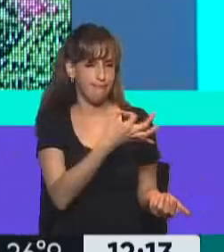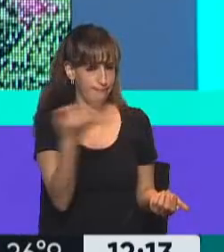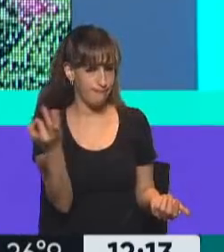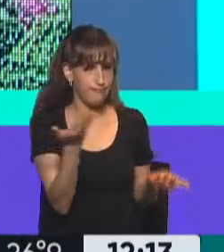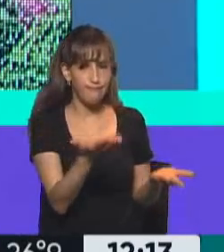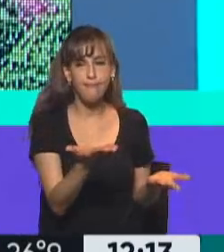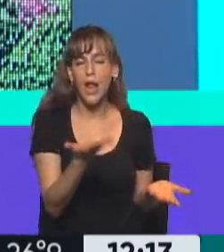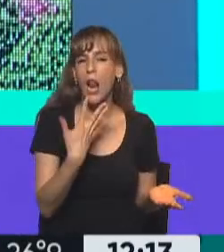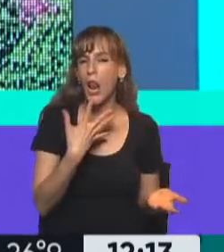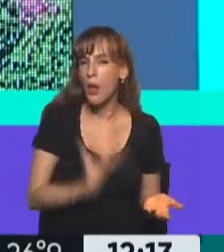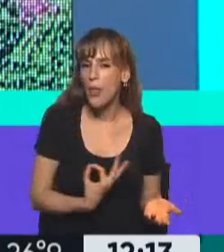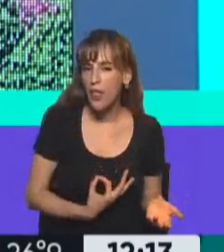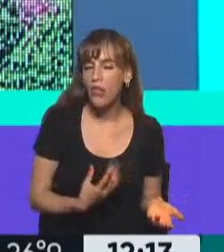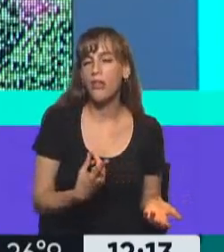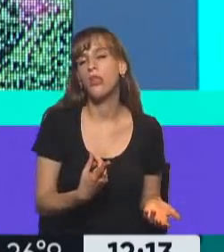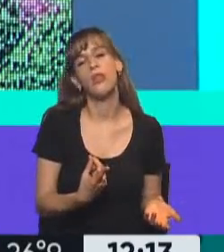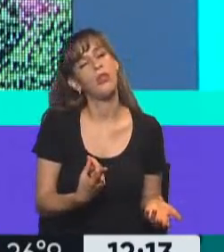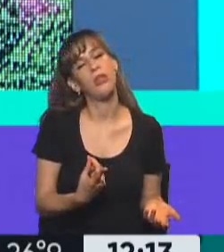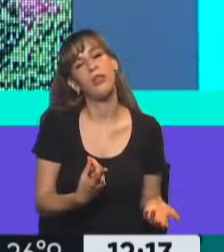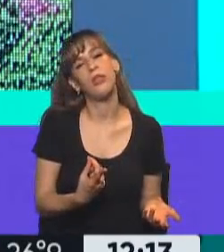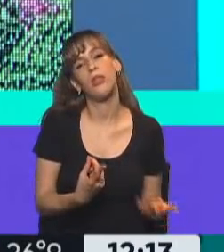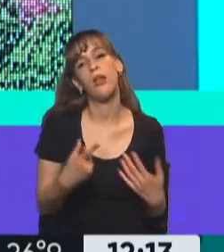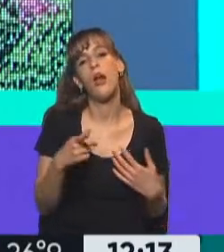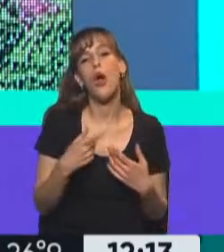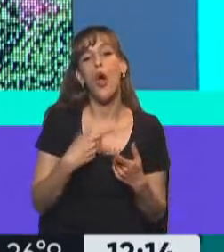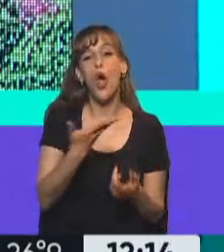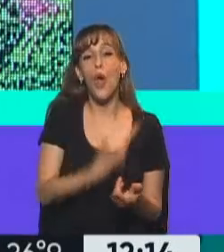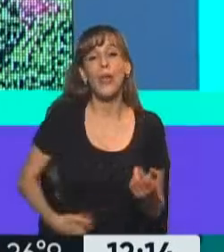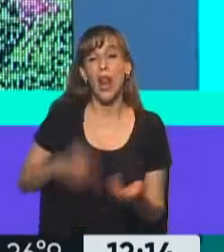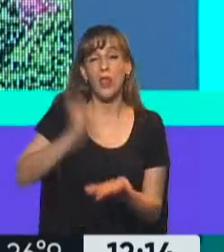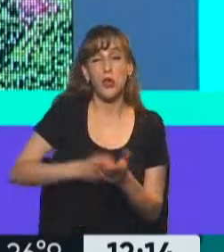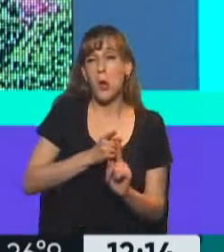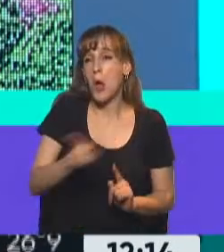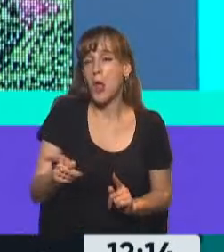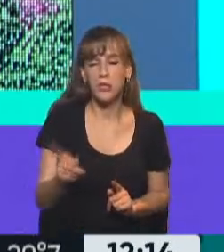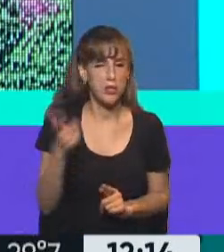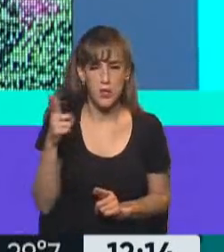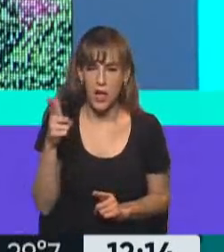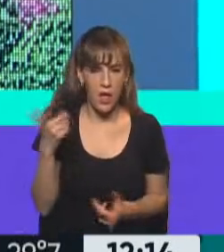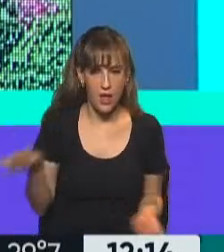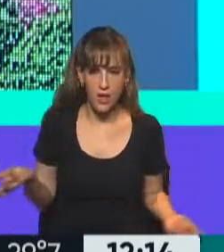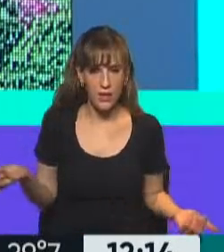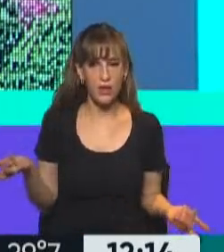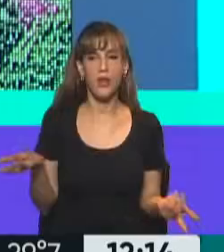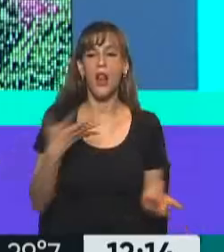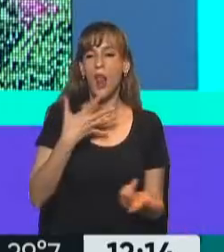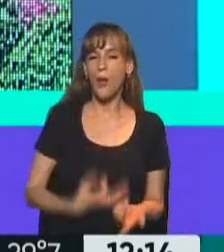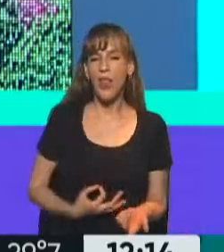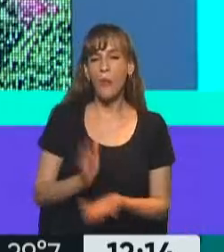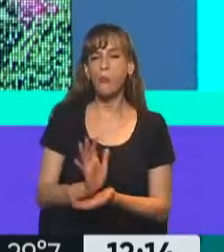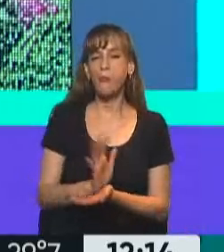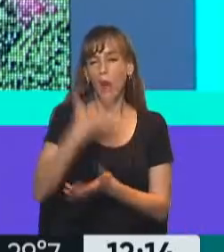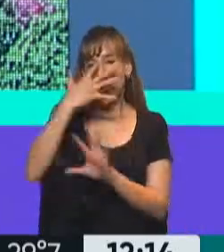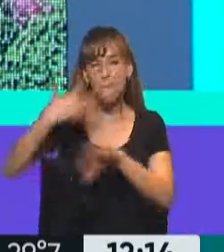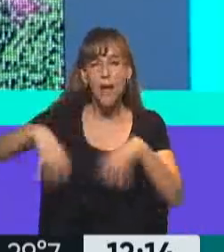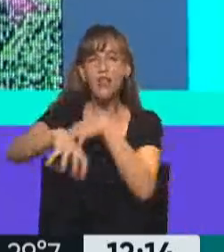para oponerse a esta medida del gobierno, no hay ningún motivo, realmente es increíble la falta de empatía, porque han